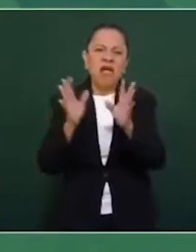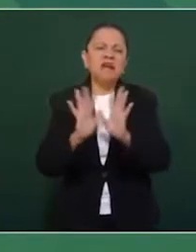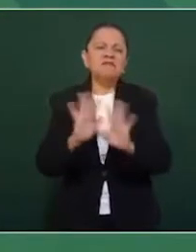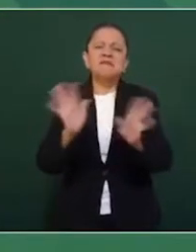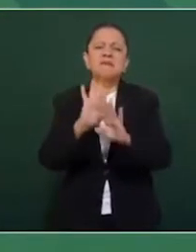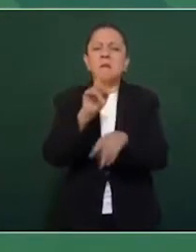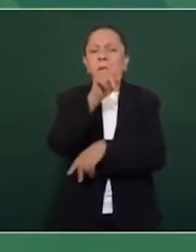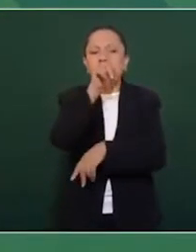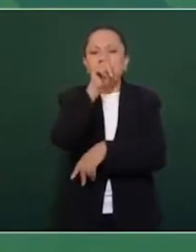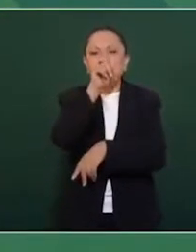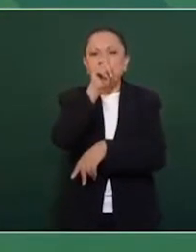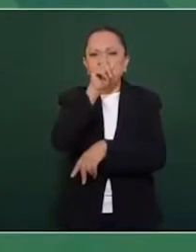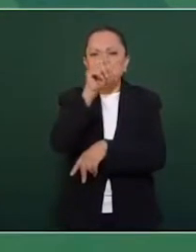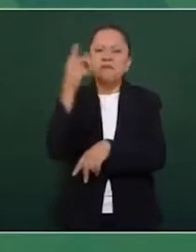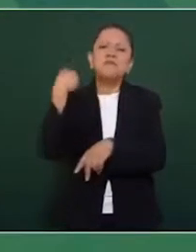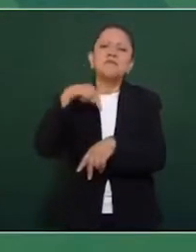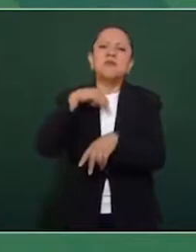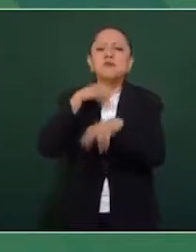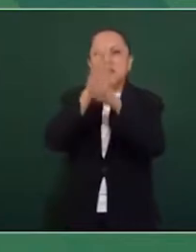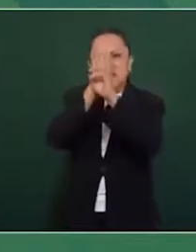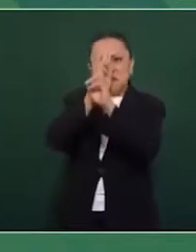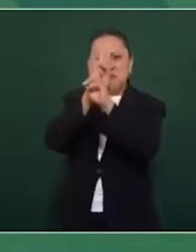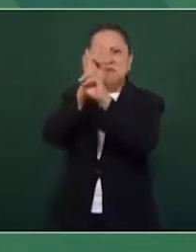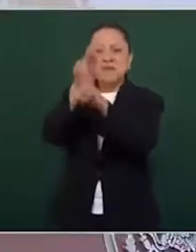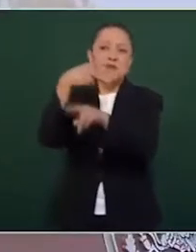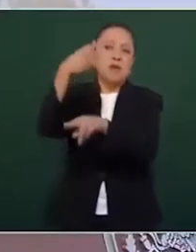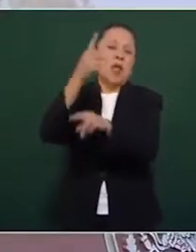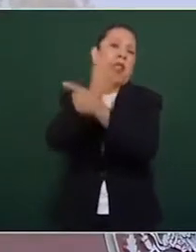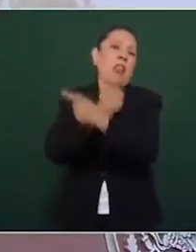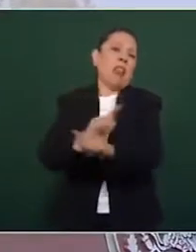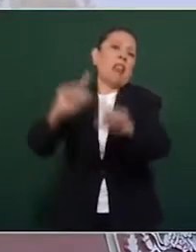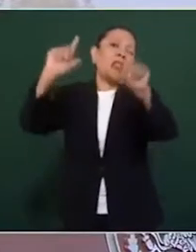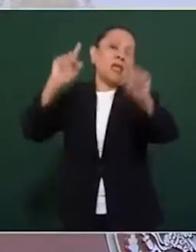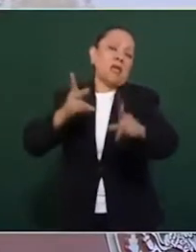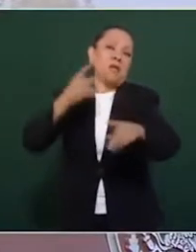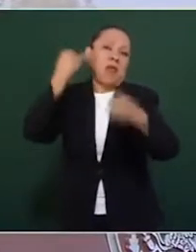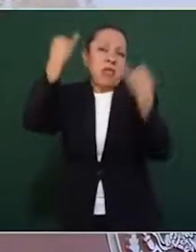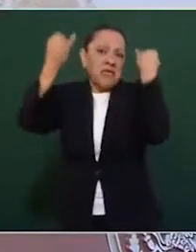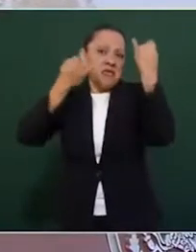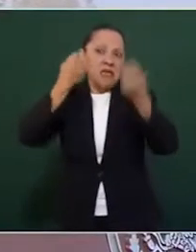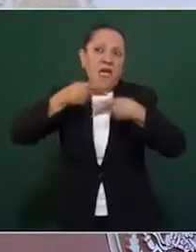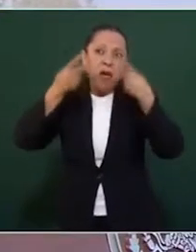respetuosos de la libre manifestación de las ideas.